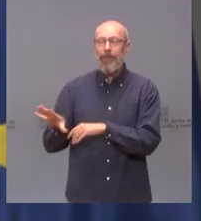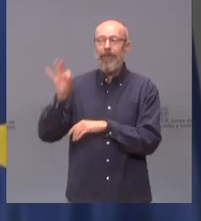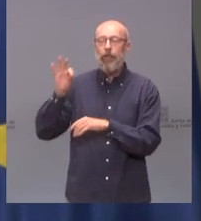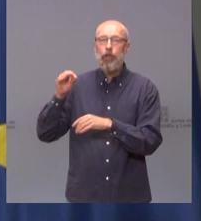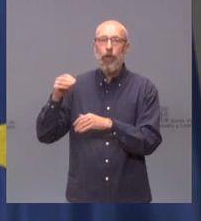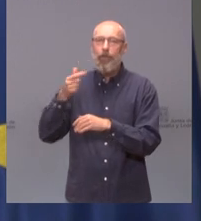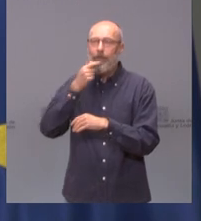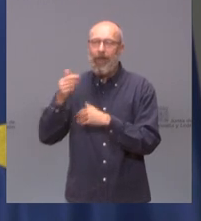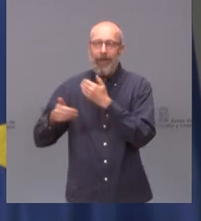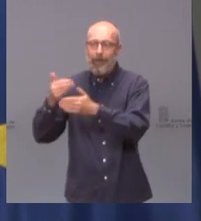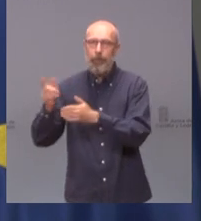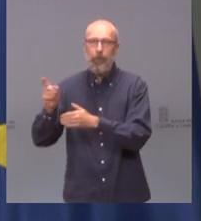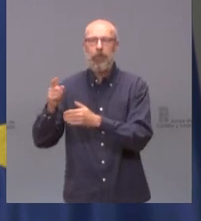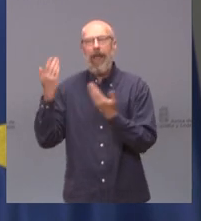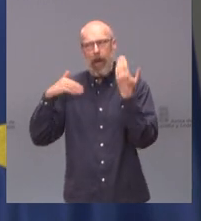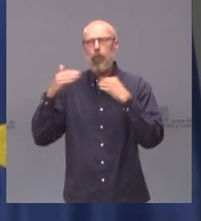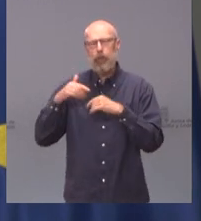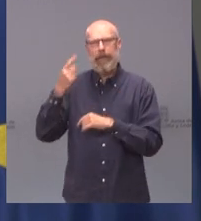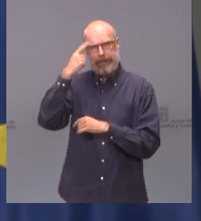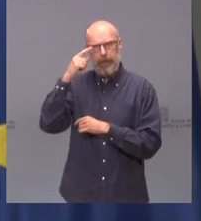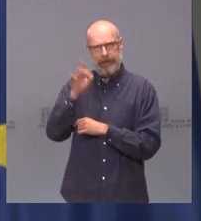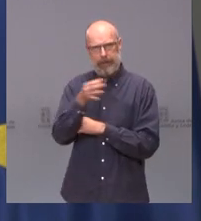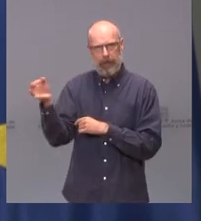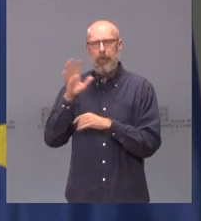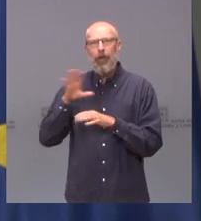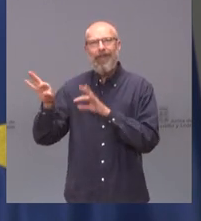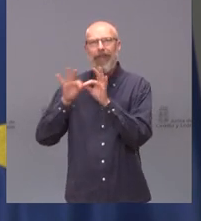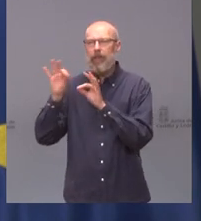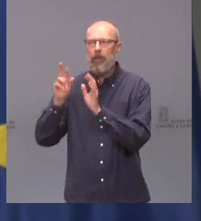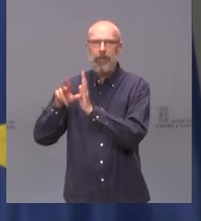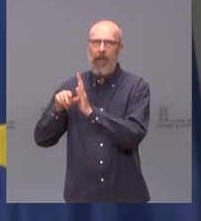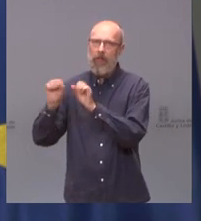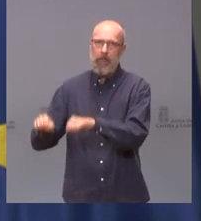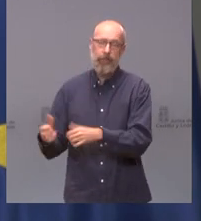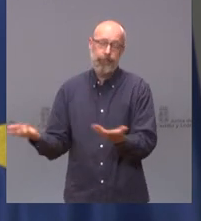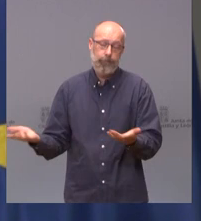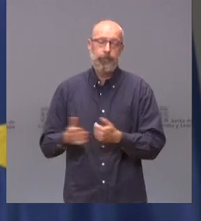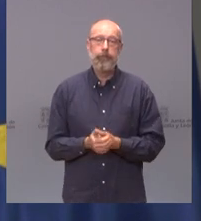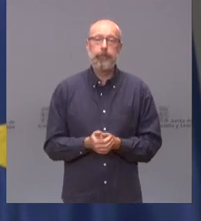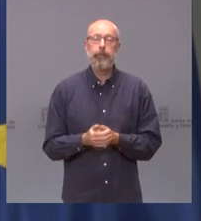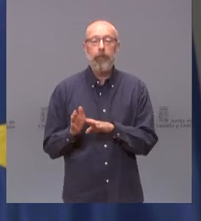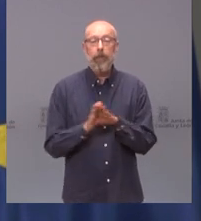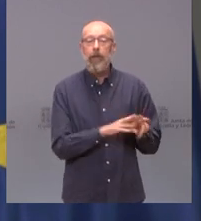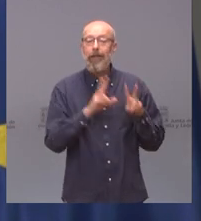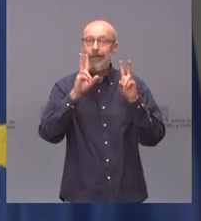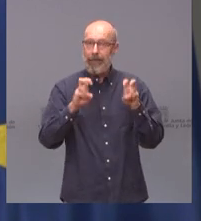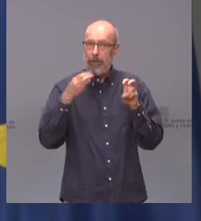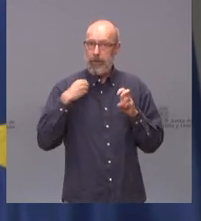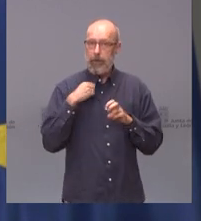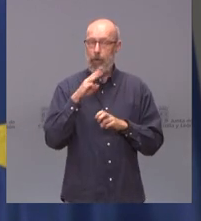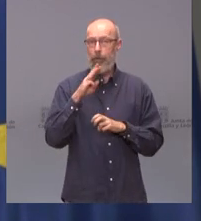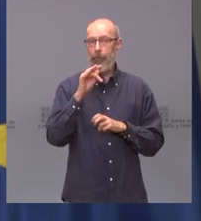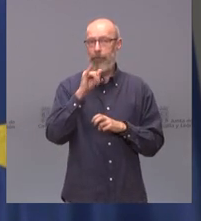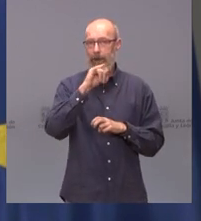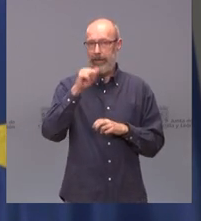Buscar excusas, sí, pero tomar decisiones es otro asunto. Sobre la tercera dosis de Pfizer, bueno, es